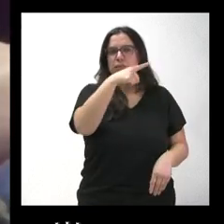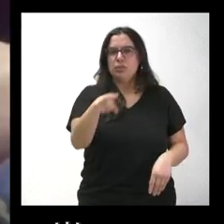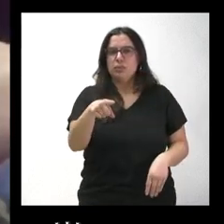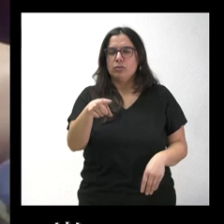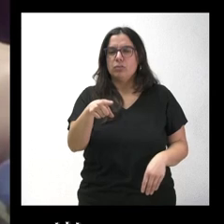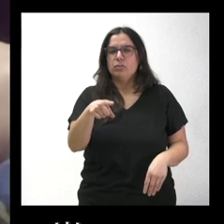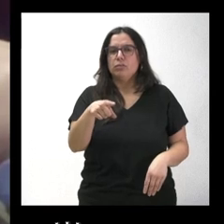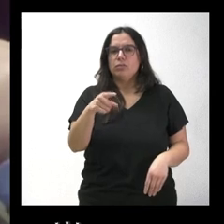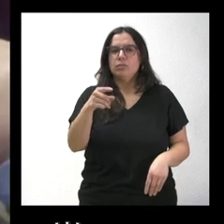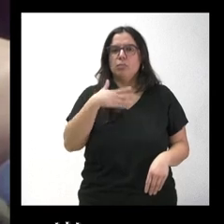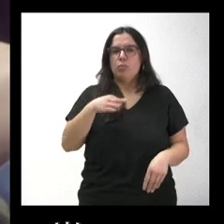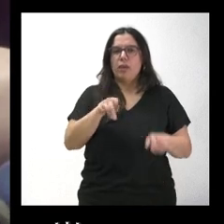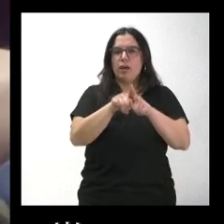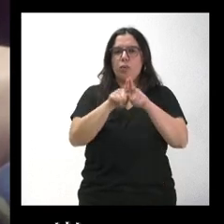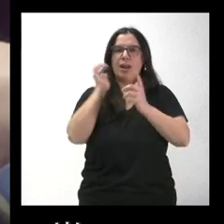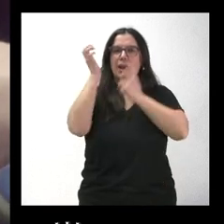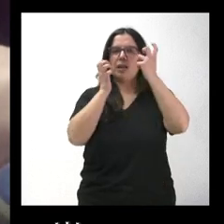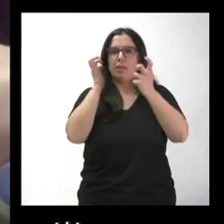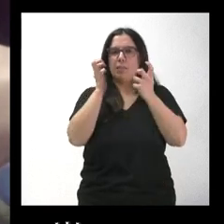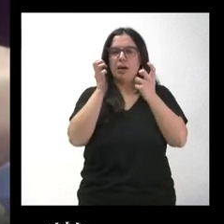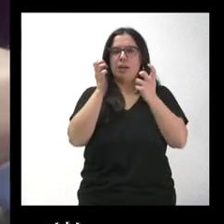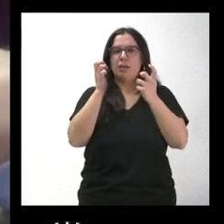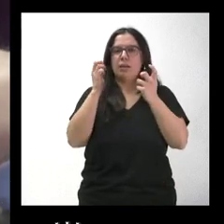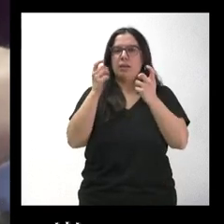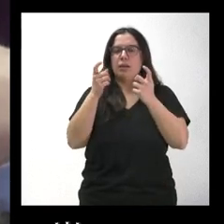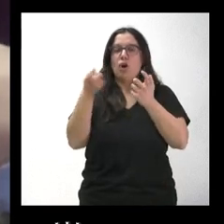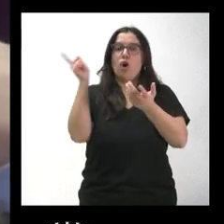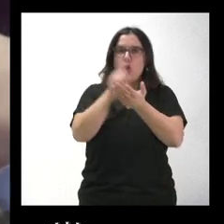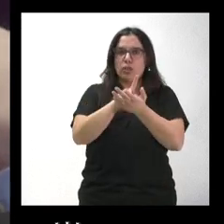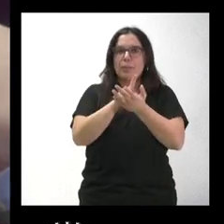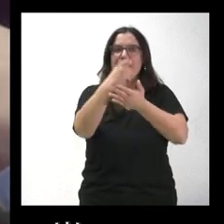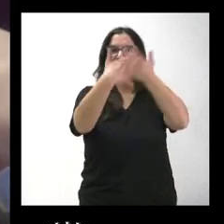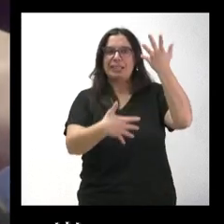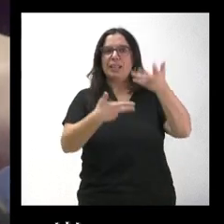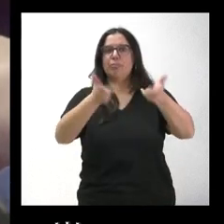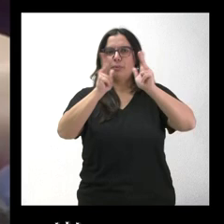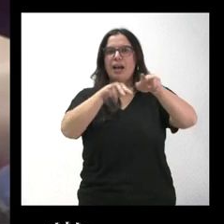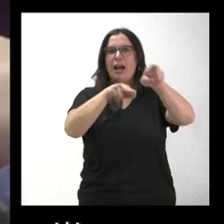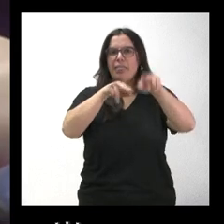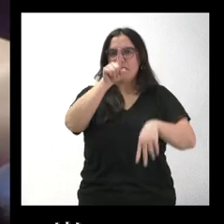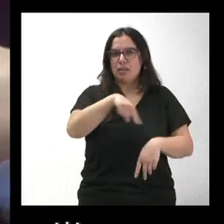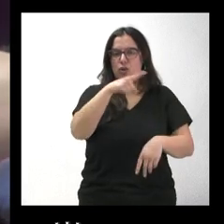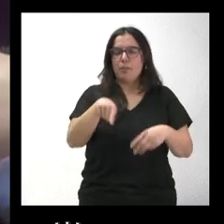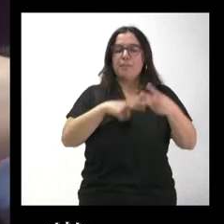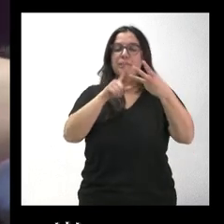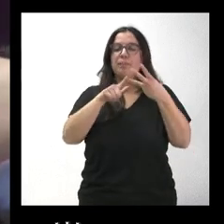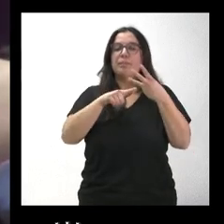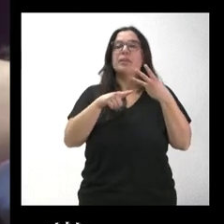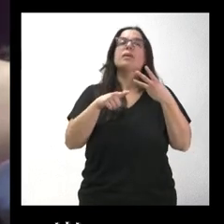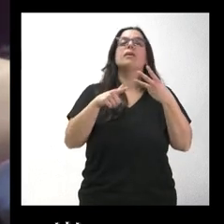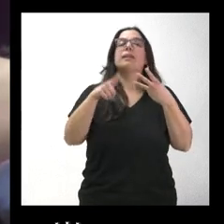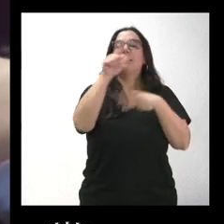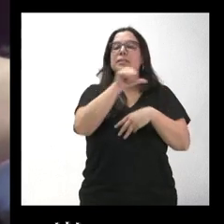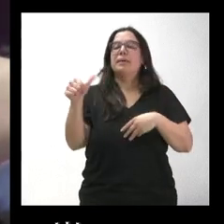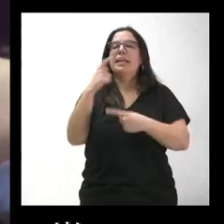que el lobo se pueda considerar dos años después otra vez especie cinegética. Y, por último, esta semana salió información de